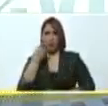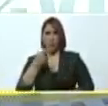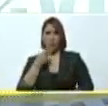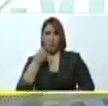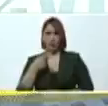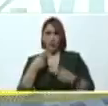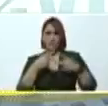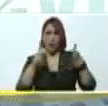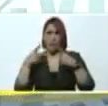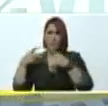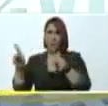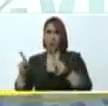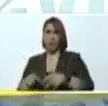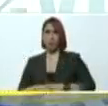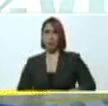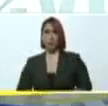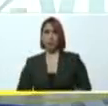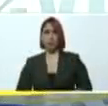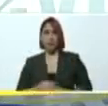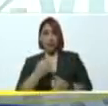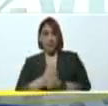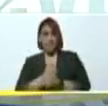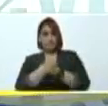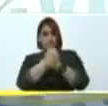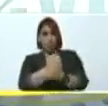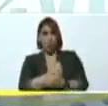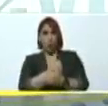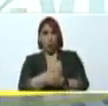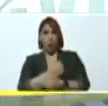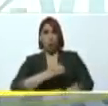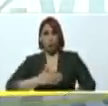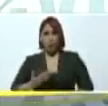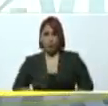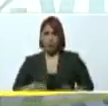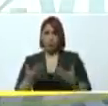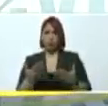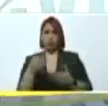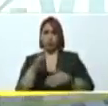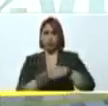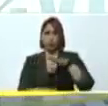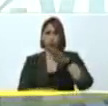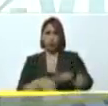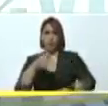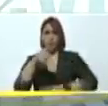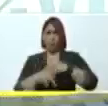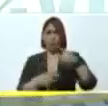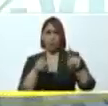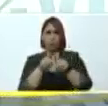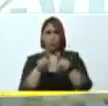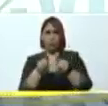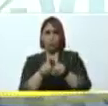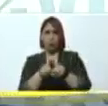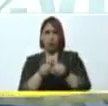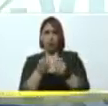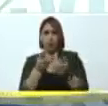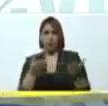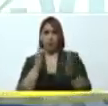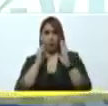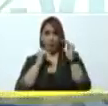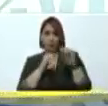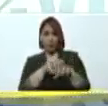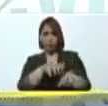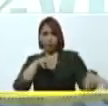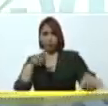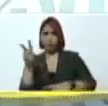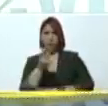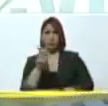públicas, con su amor puede llevar adelante un proceso como este de atender a millones de